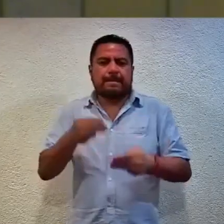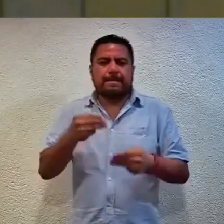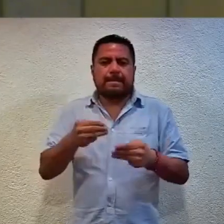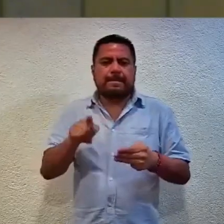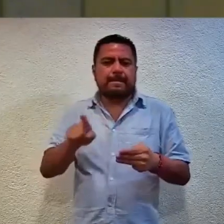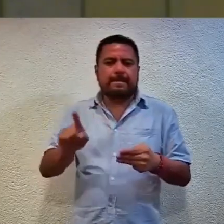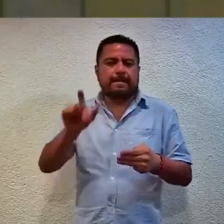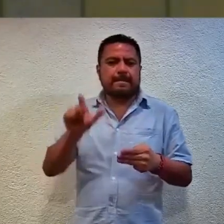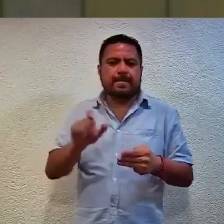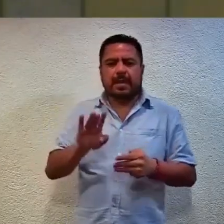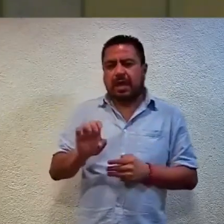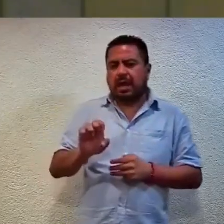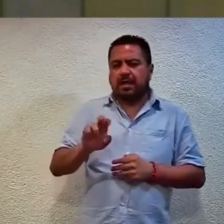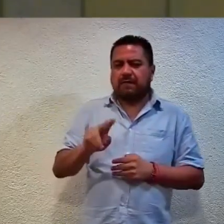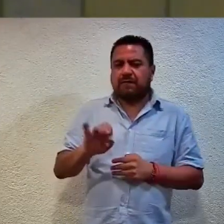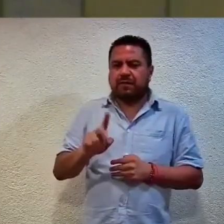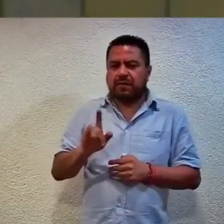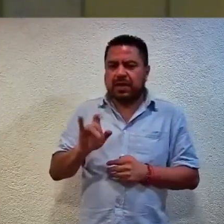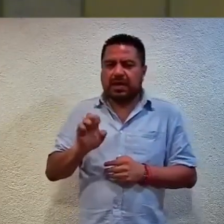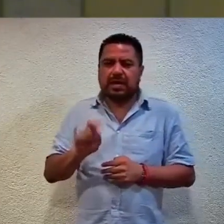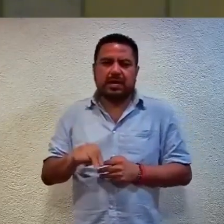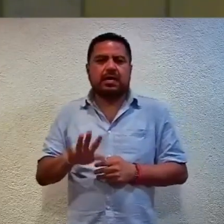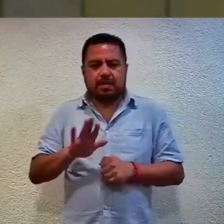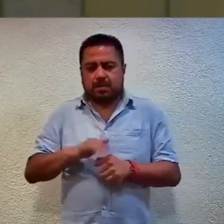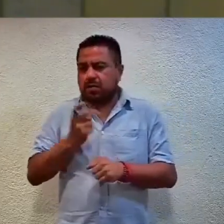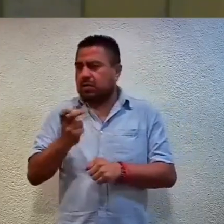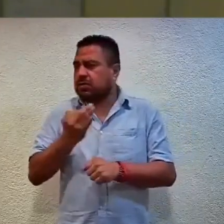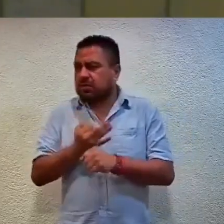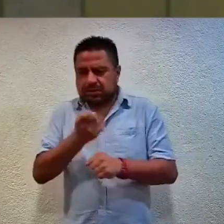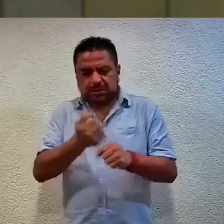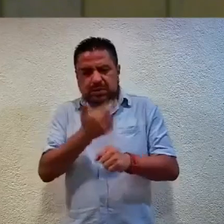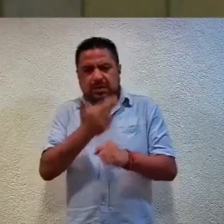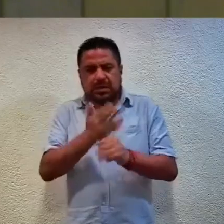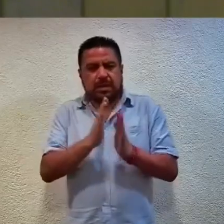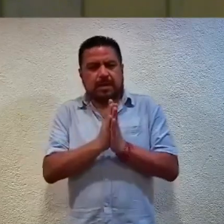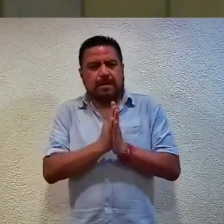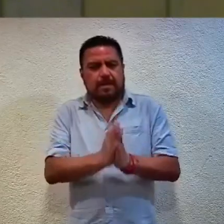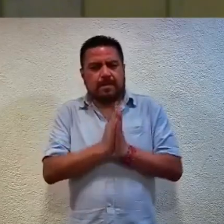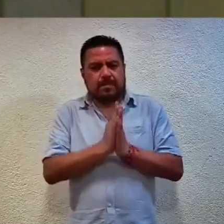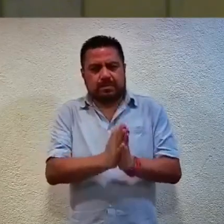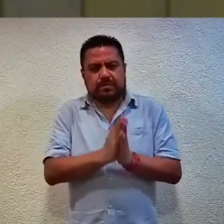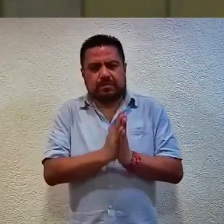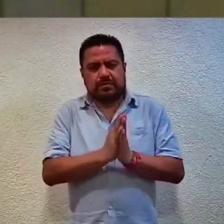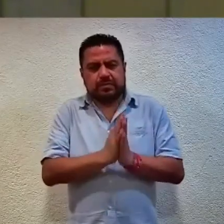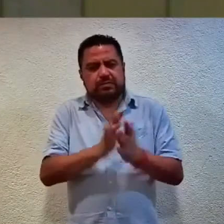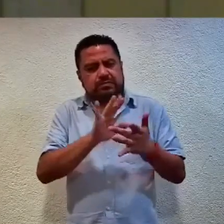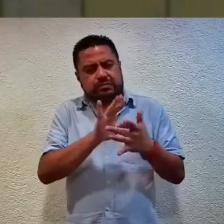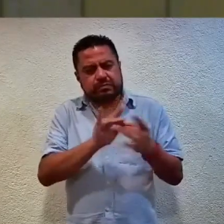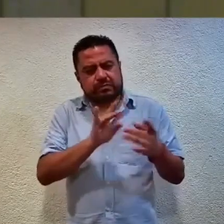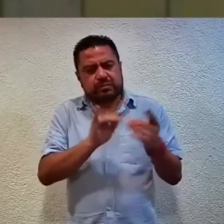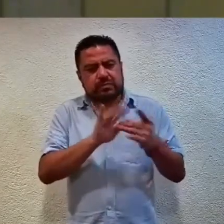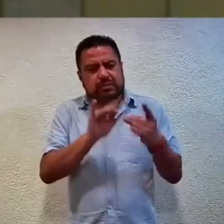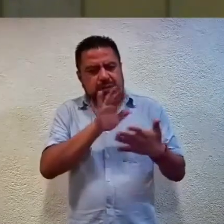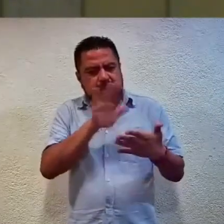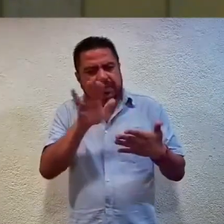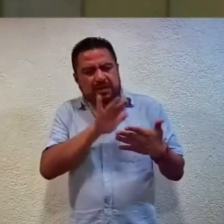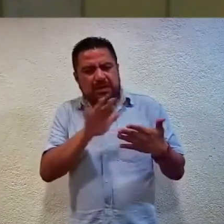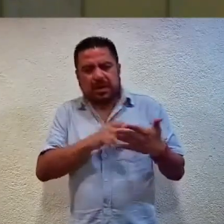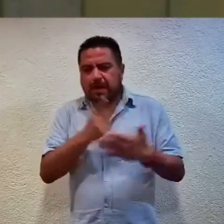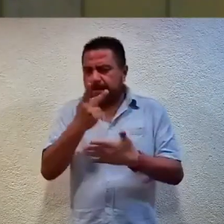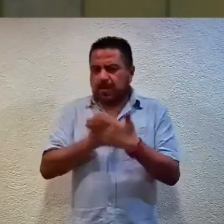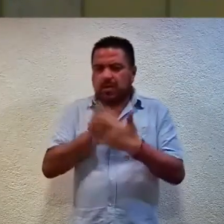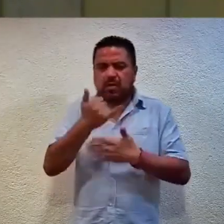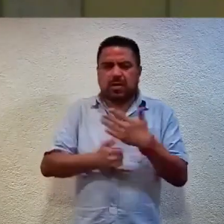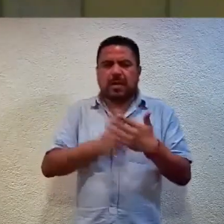Evelyn Rodríguez Chinón. Por lo tanto, secretaria, le solicito nos dé cuenta del proyecto